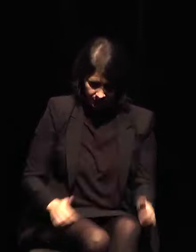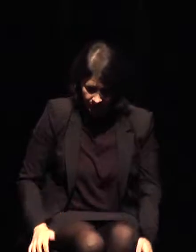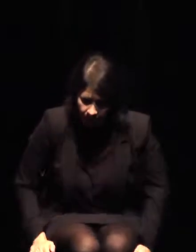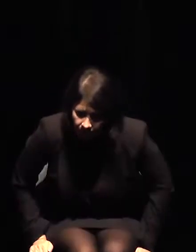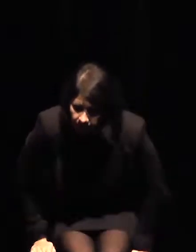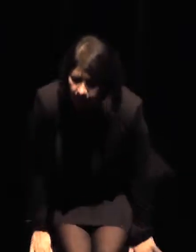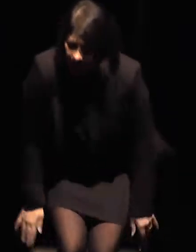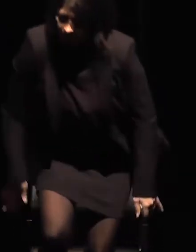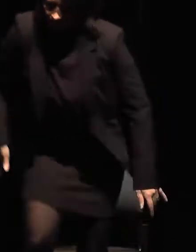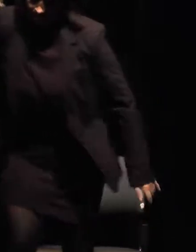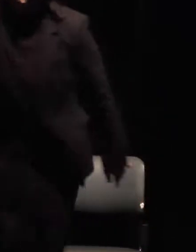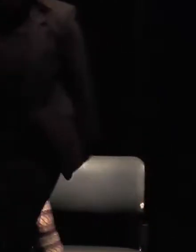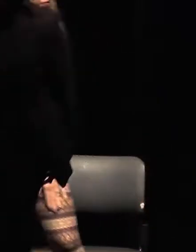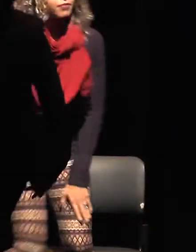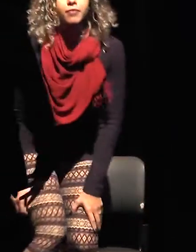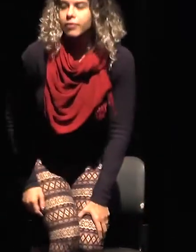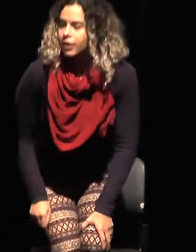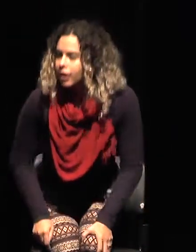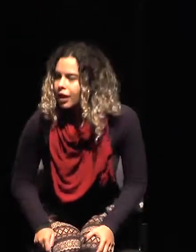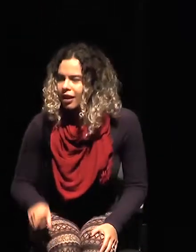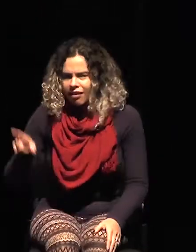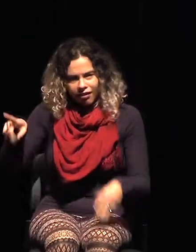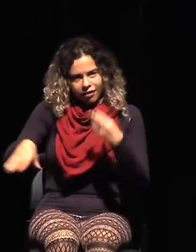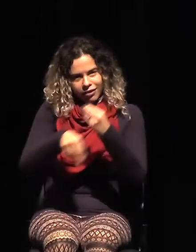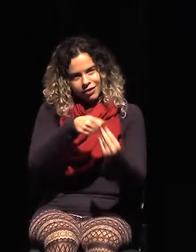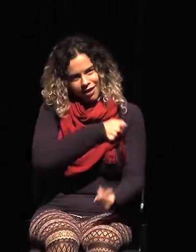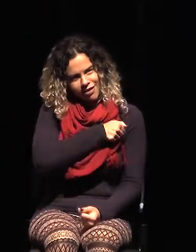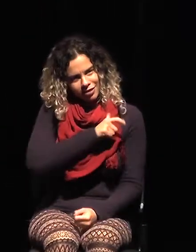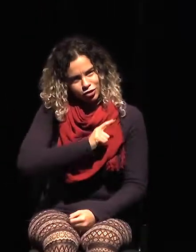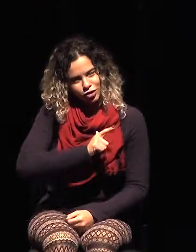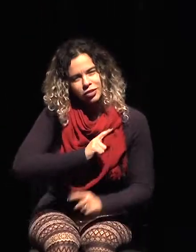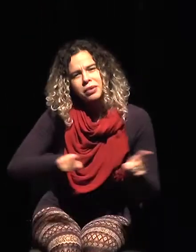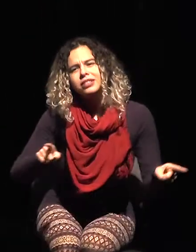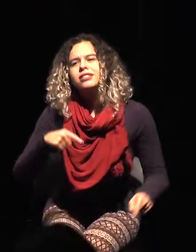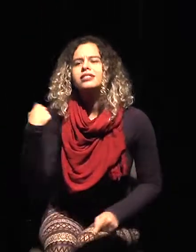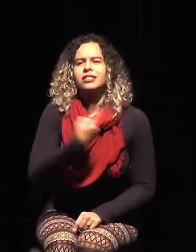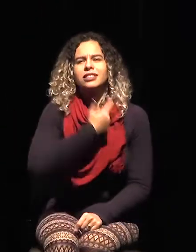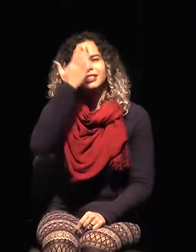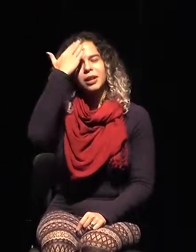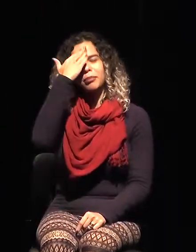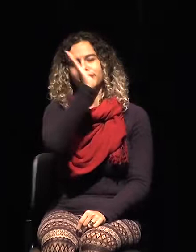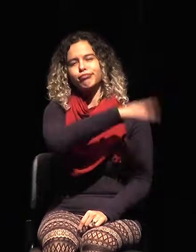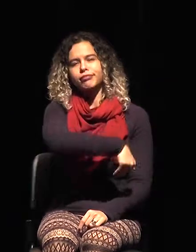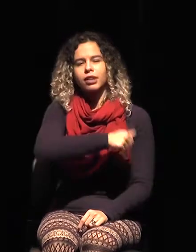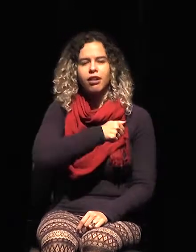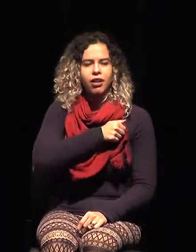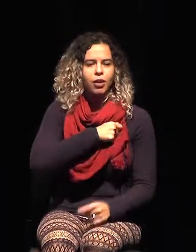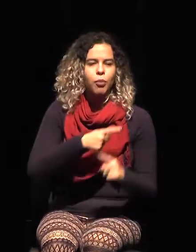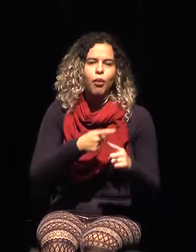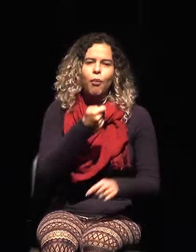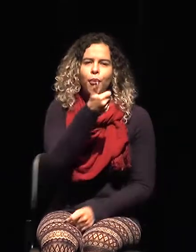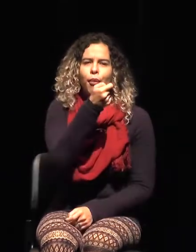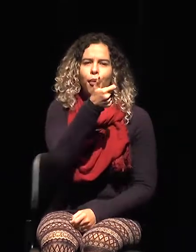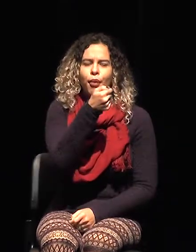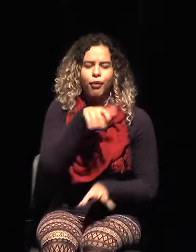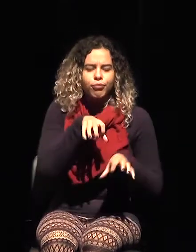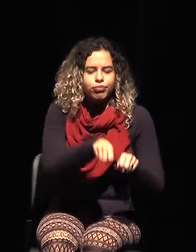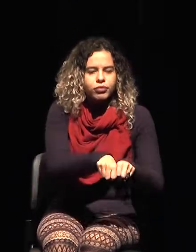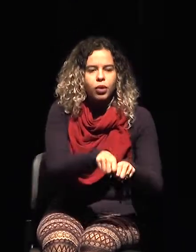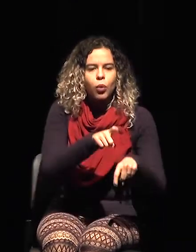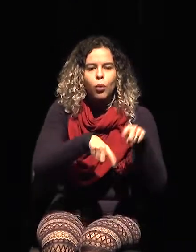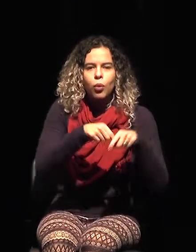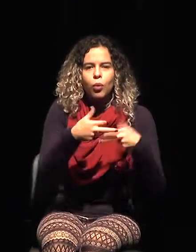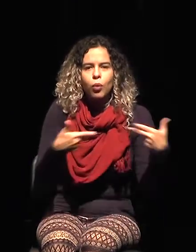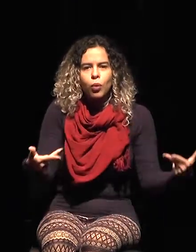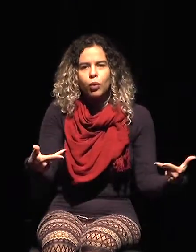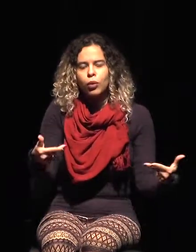Ahí hemos incluido en Canadá, pero casi no lo consideramos porque prácticamente no hay